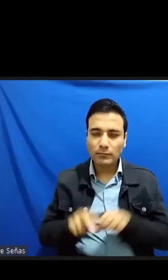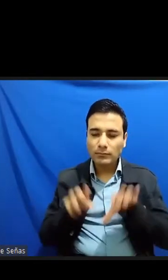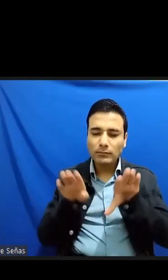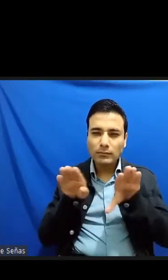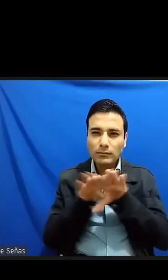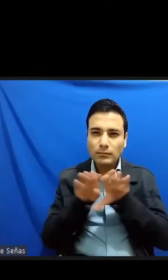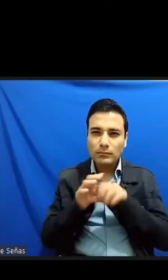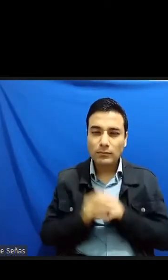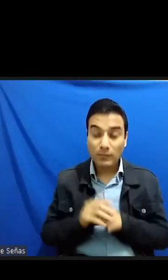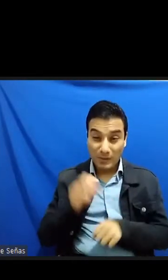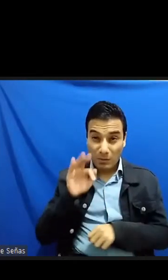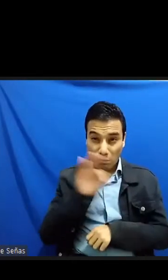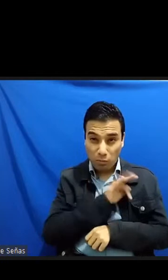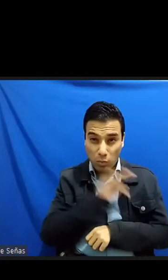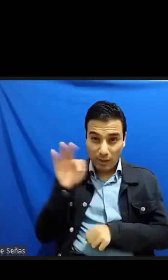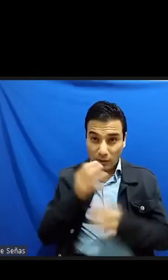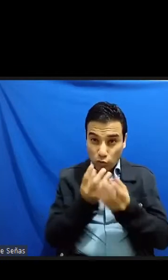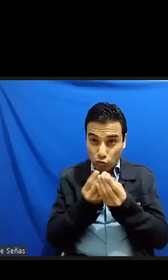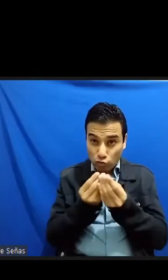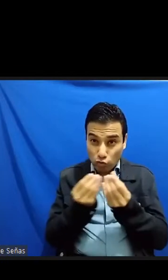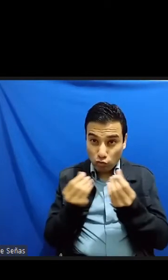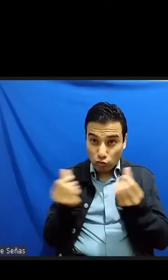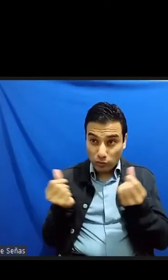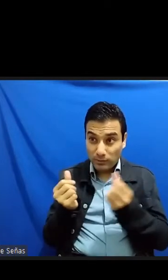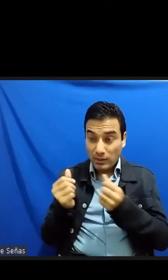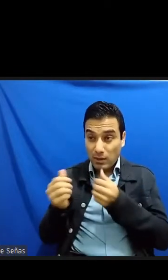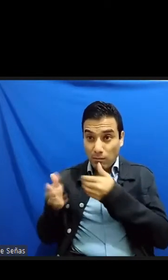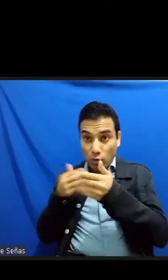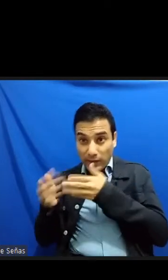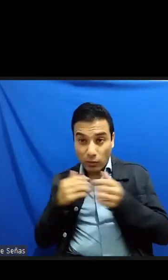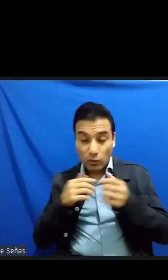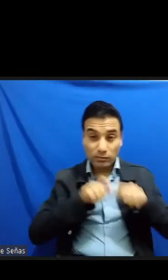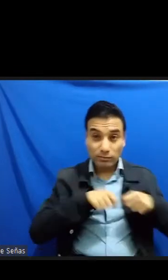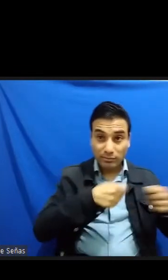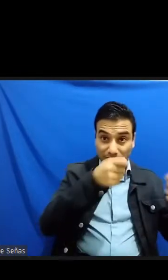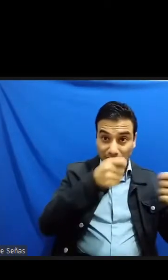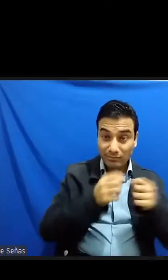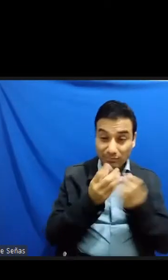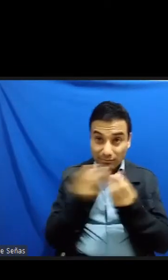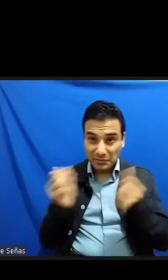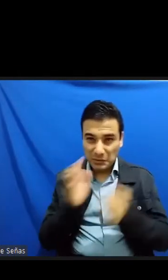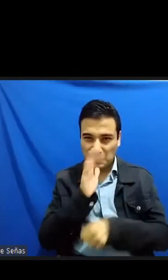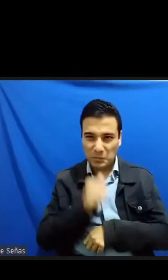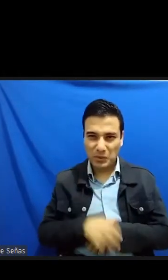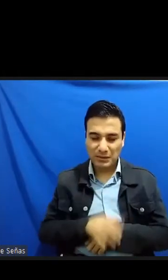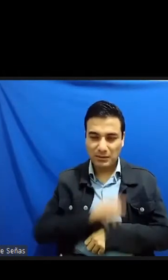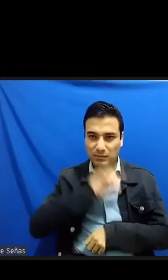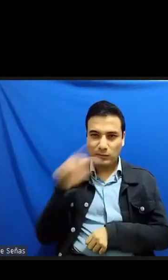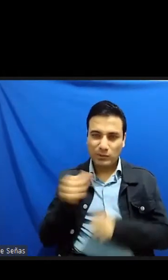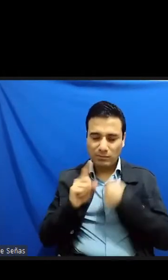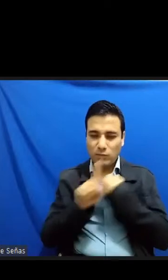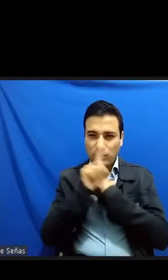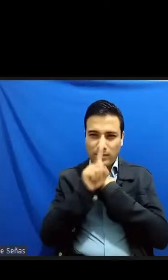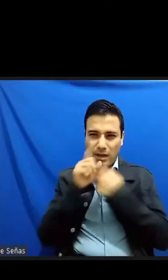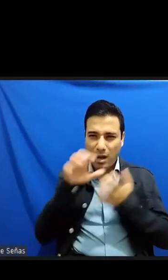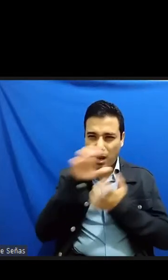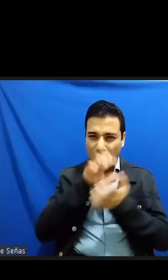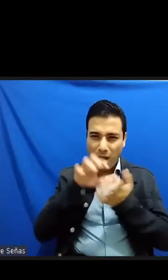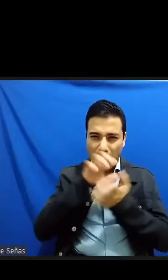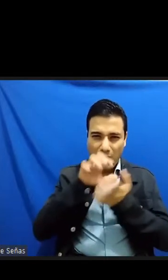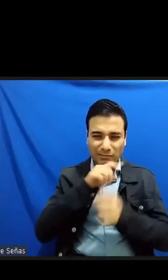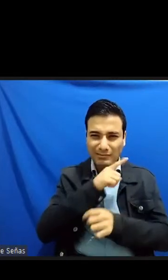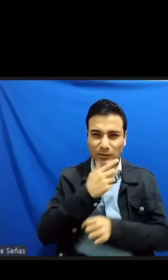al respecto de la dicotomía que lo llevó a una situación de pesadilla para la cual no encontró más